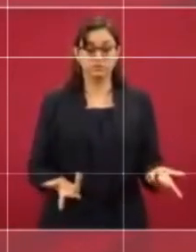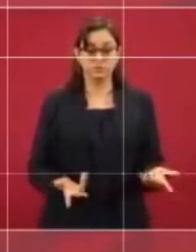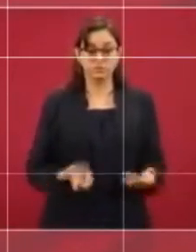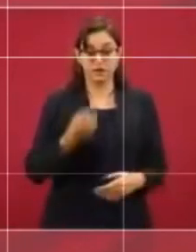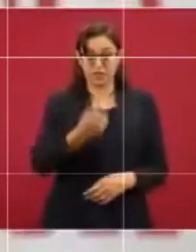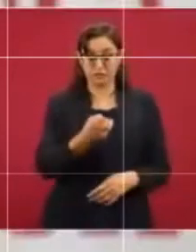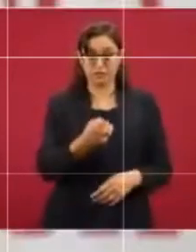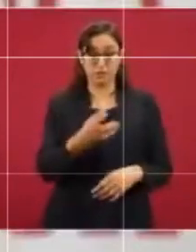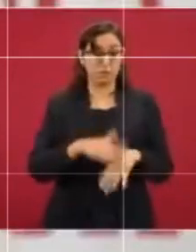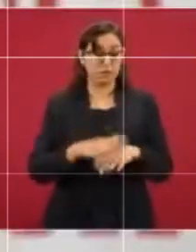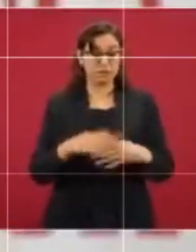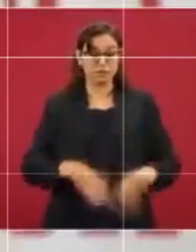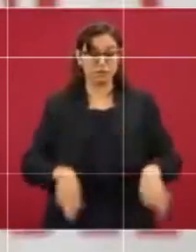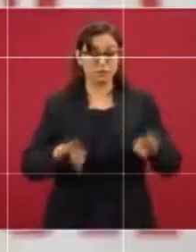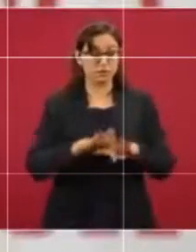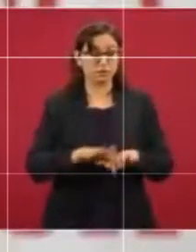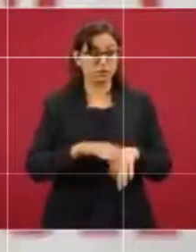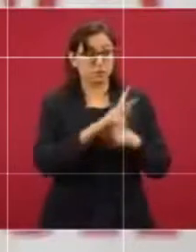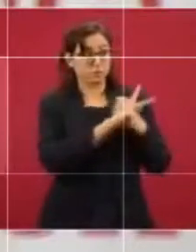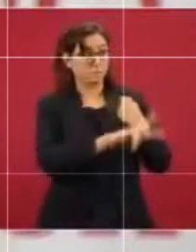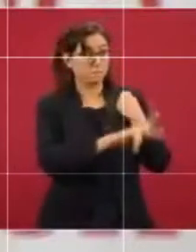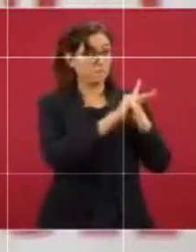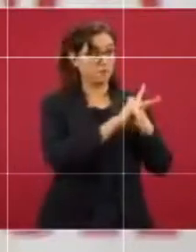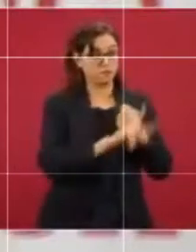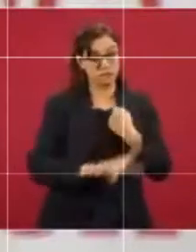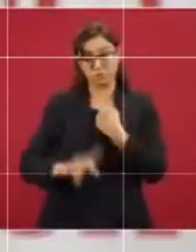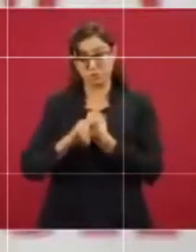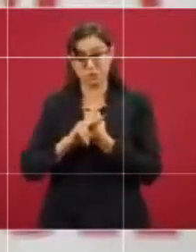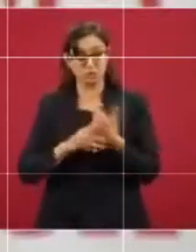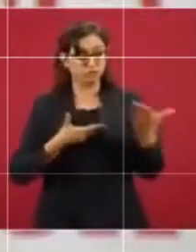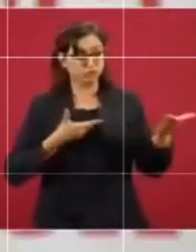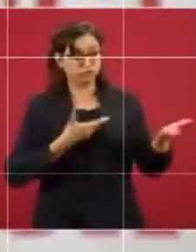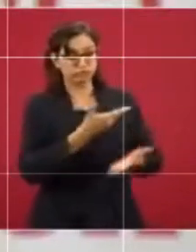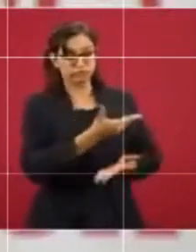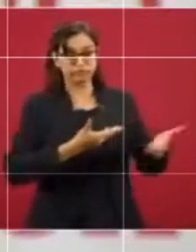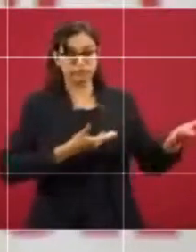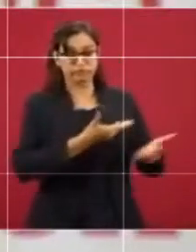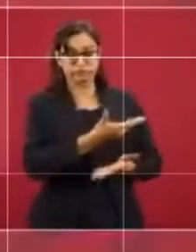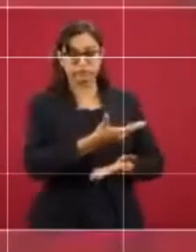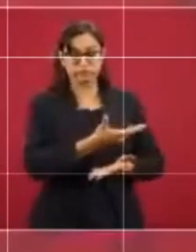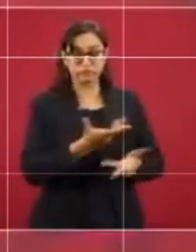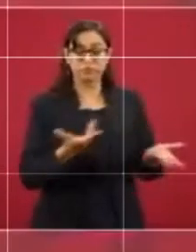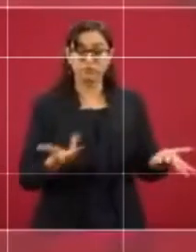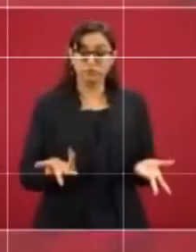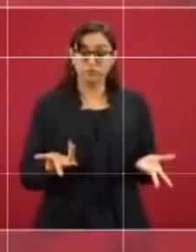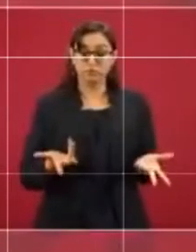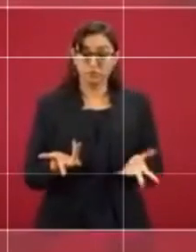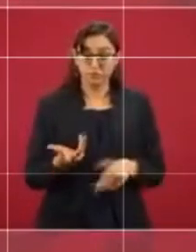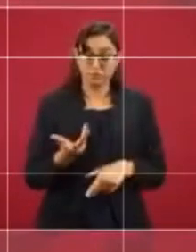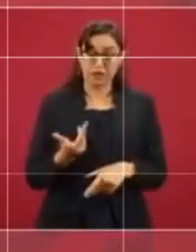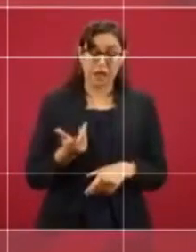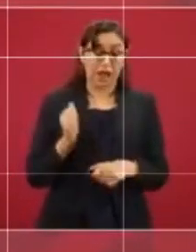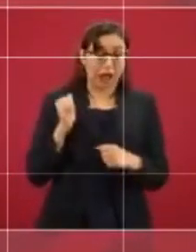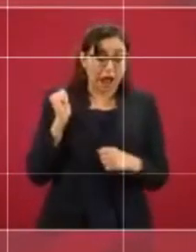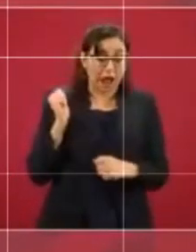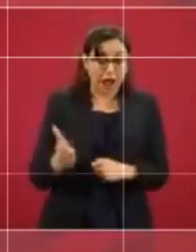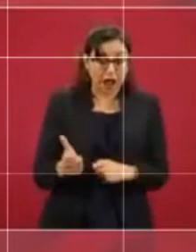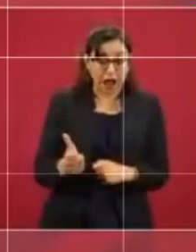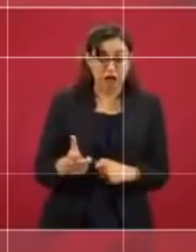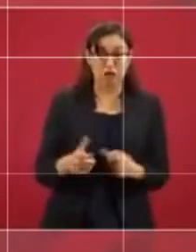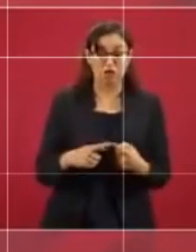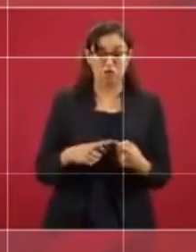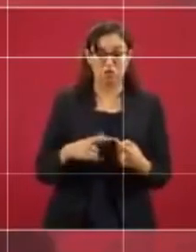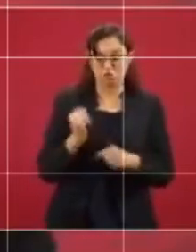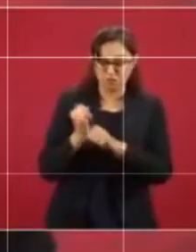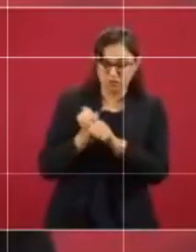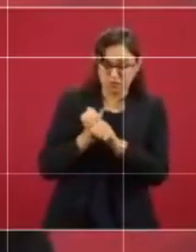Si hay alguna investigación indagatoria, indicio de corrupción,